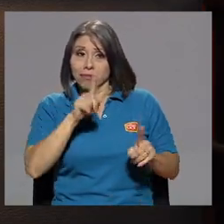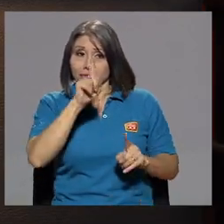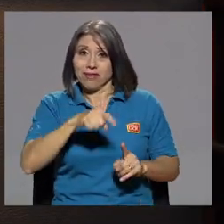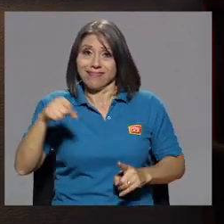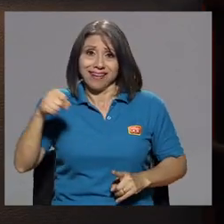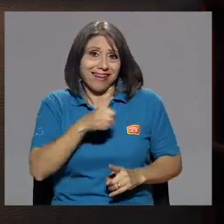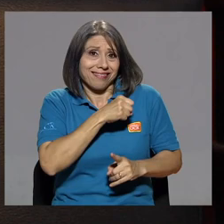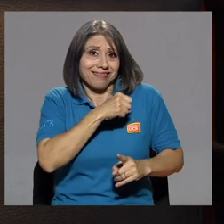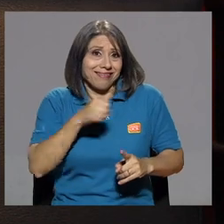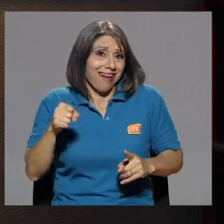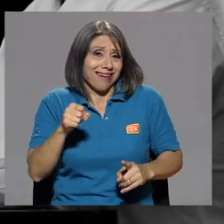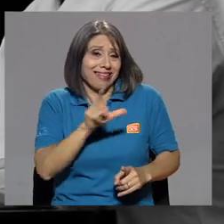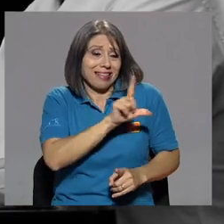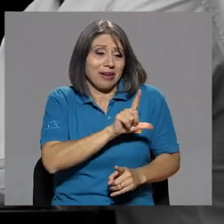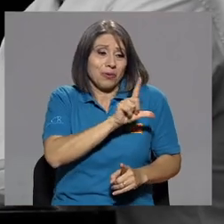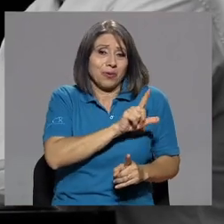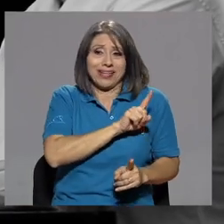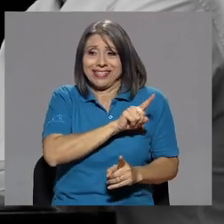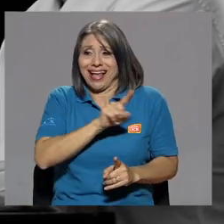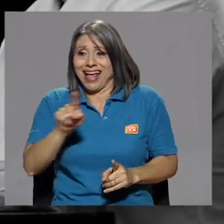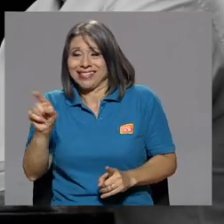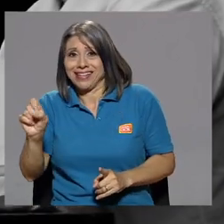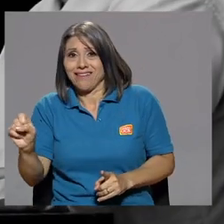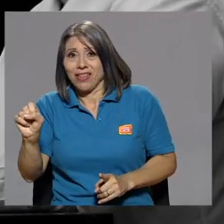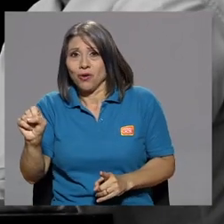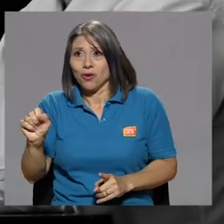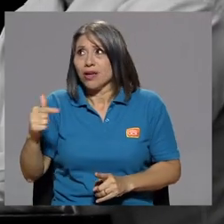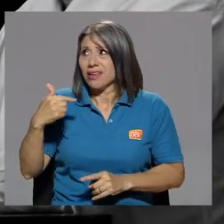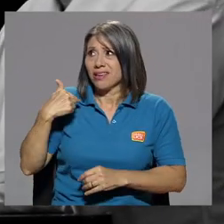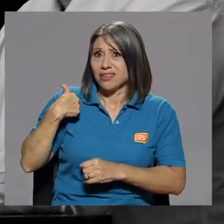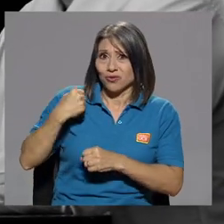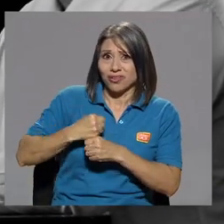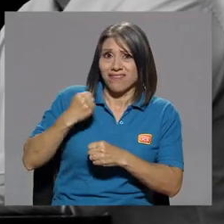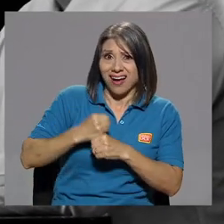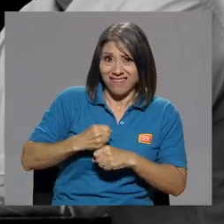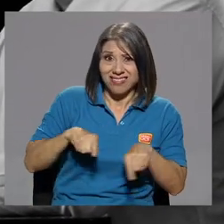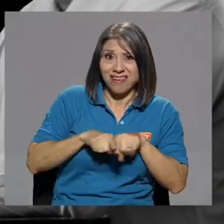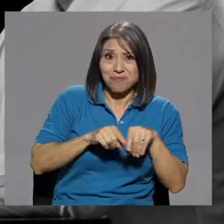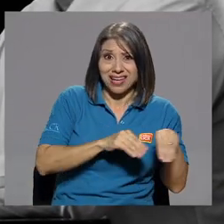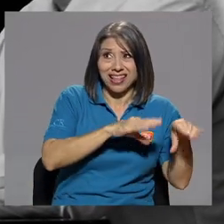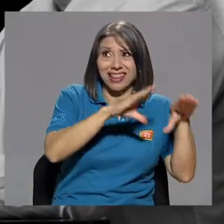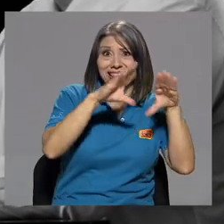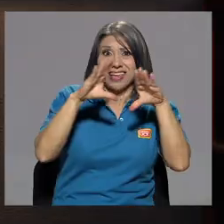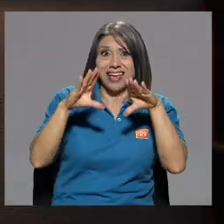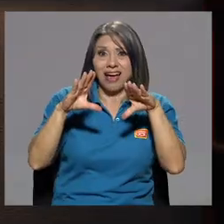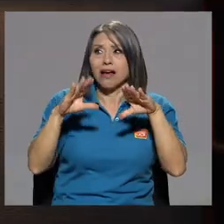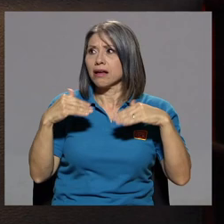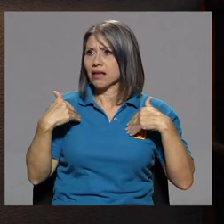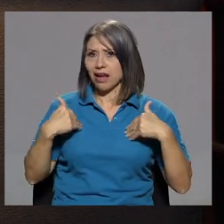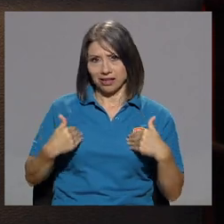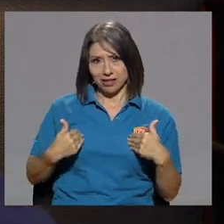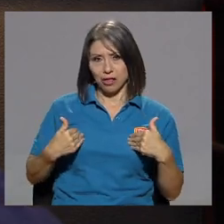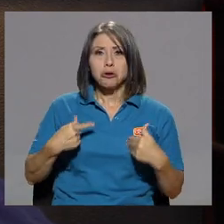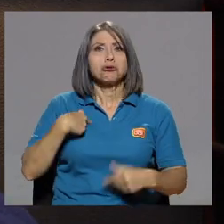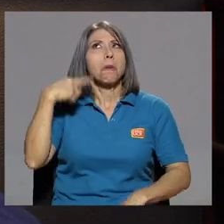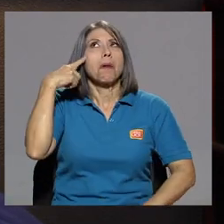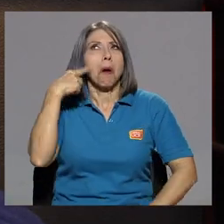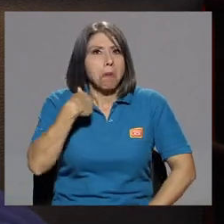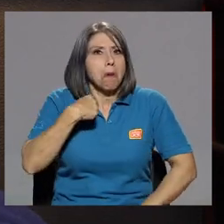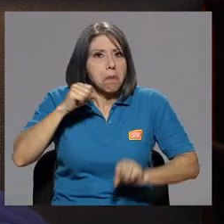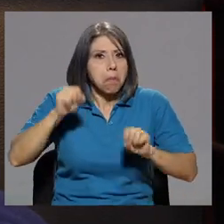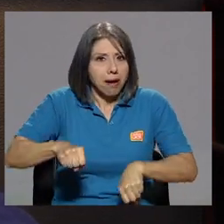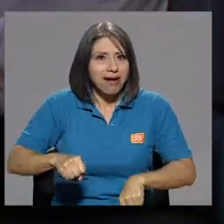sí tiene que cantar de lunes a sábado. Y yo trabajando en el día. ¿Qué cansado? Yo me la juego.